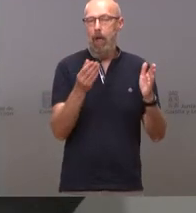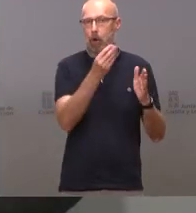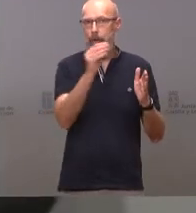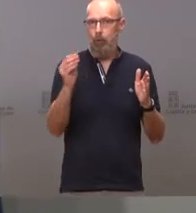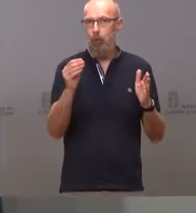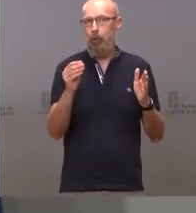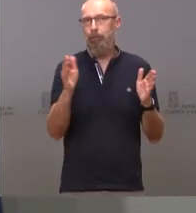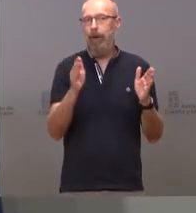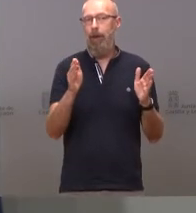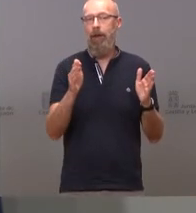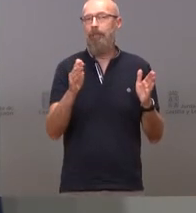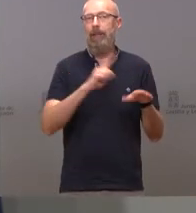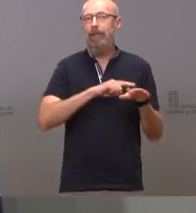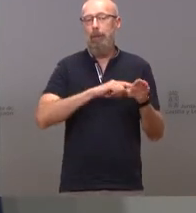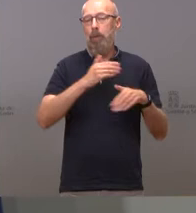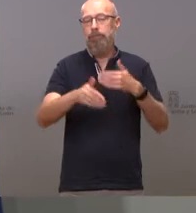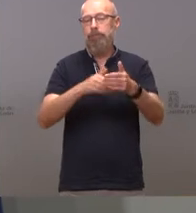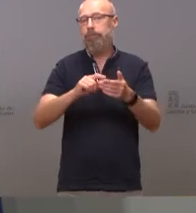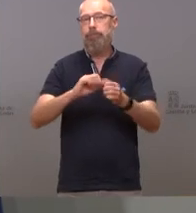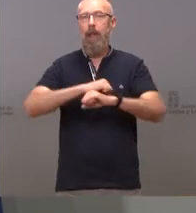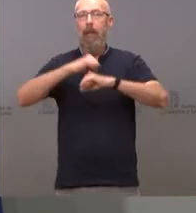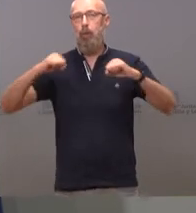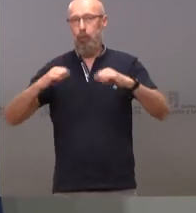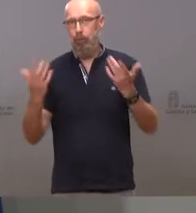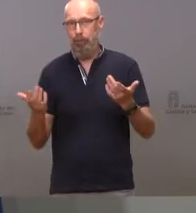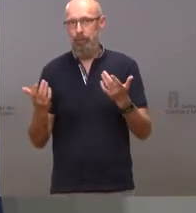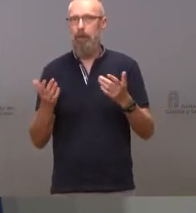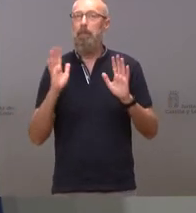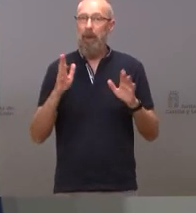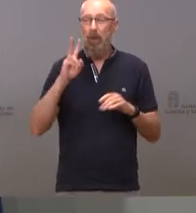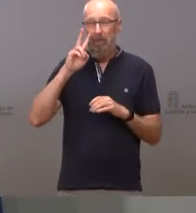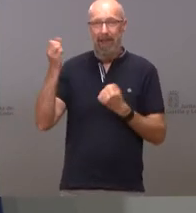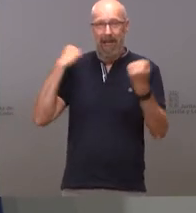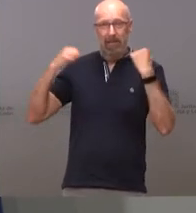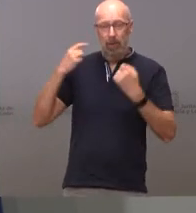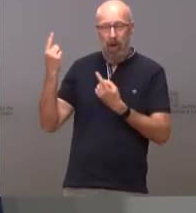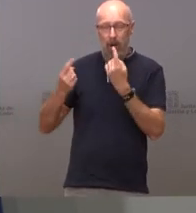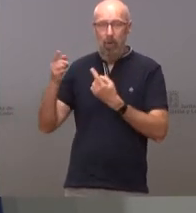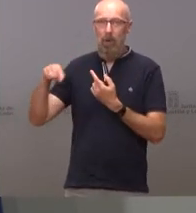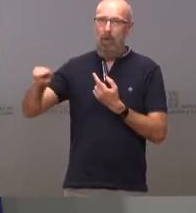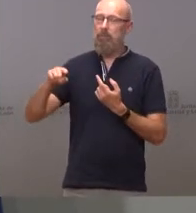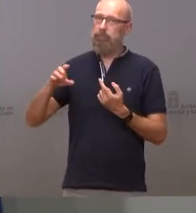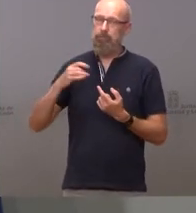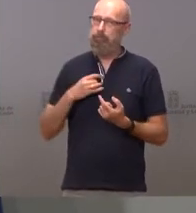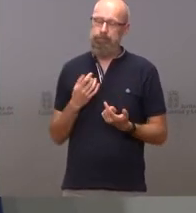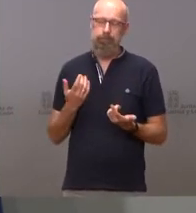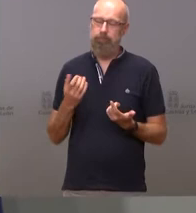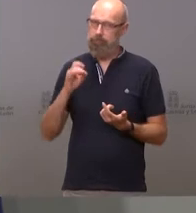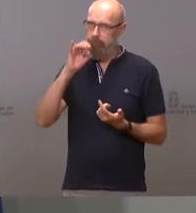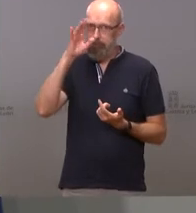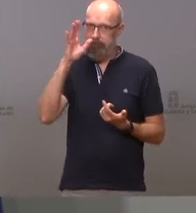un periodo transitorio de la vida pero pero es muy sorprendente lo que hemos visto hacer a algunas personas en estos días.